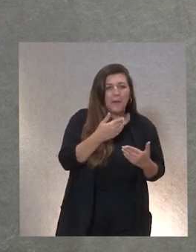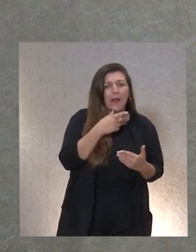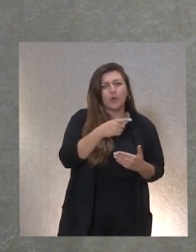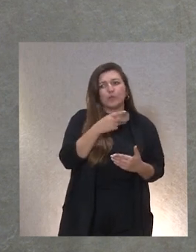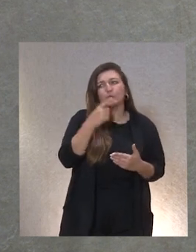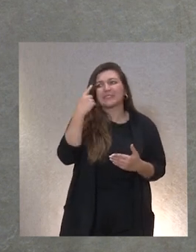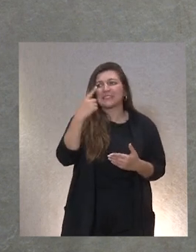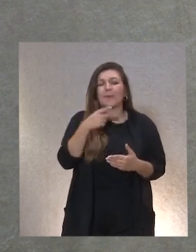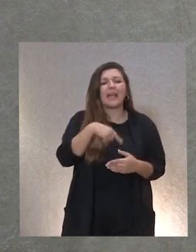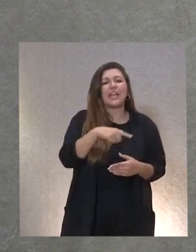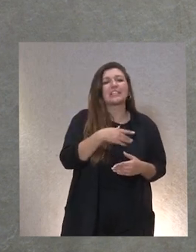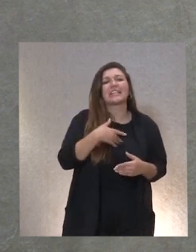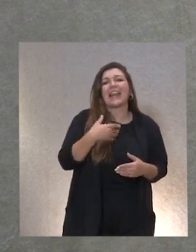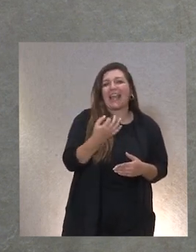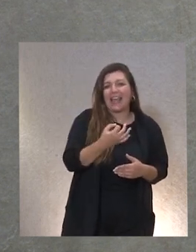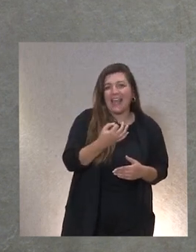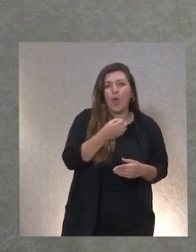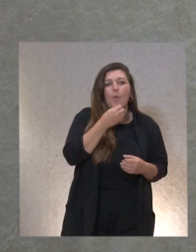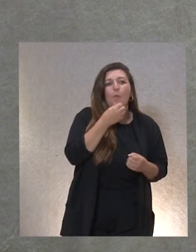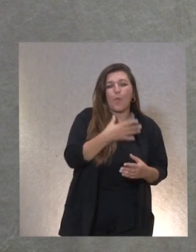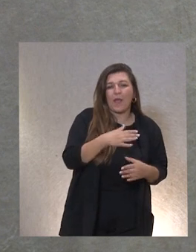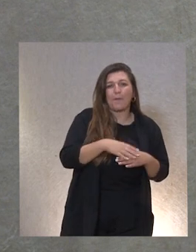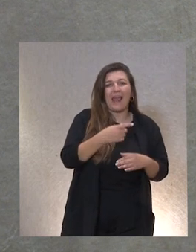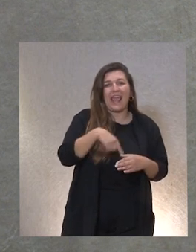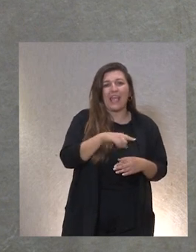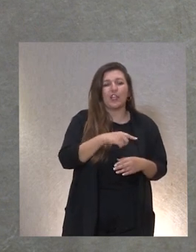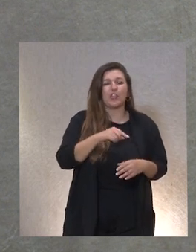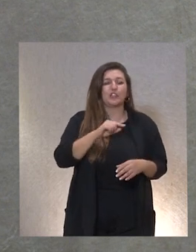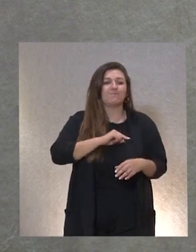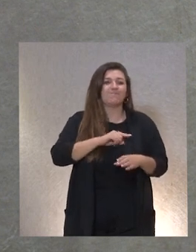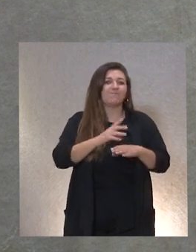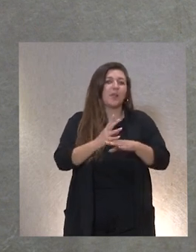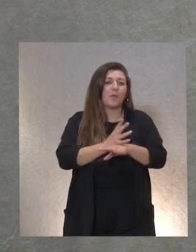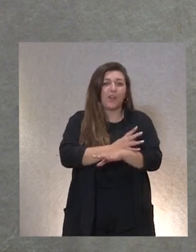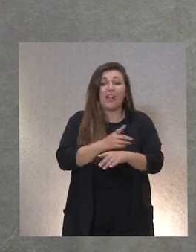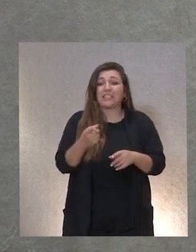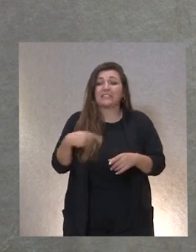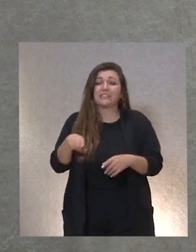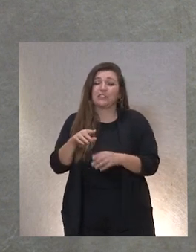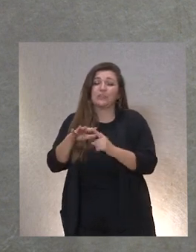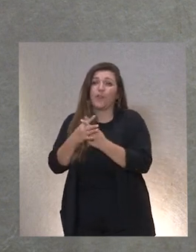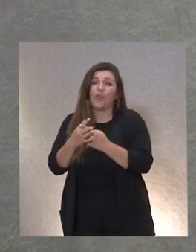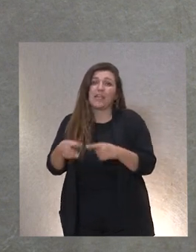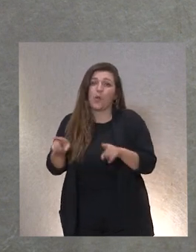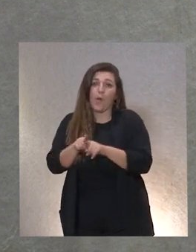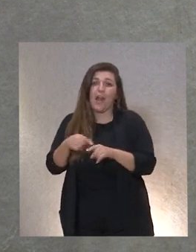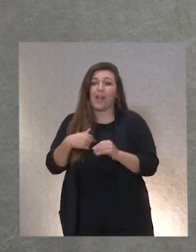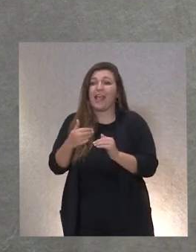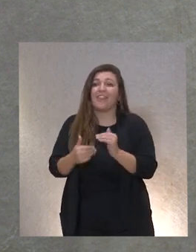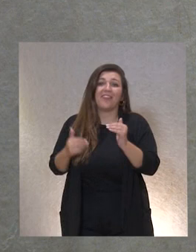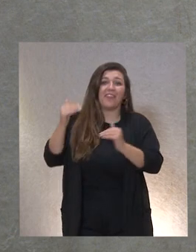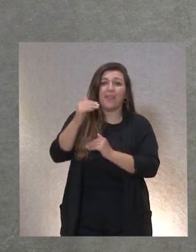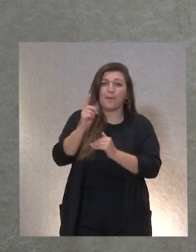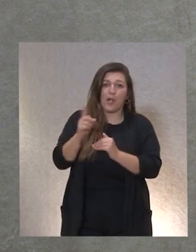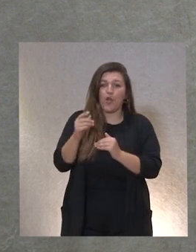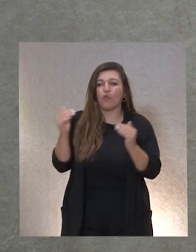cuenta lo que ellos quieren lo que es bueno para ellos a nivel emocional entonces esto es lo mismo no es estar por encima es dialogar